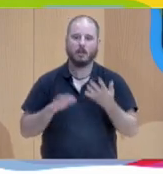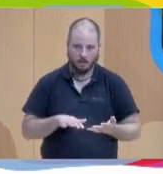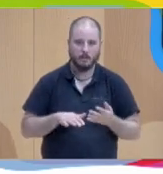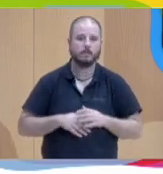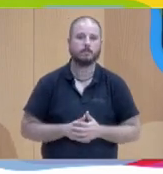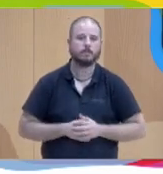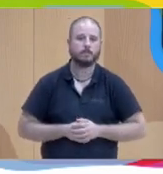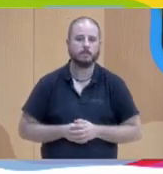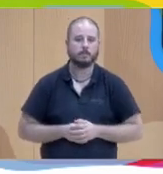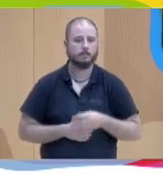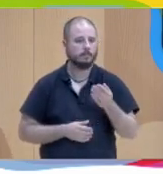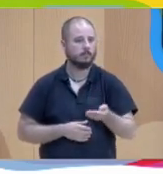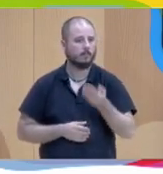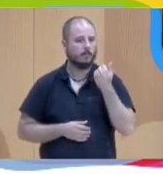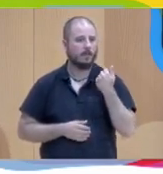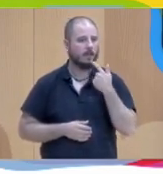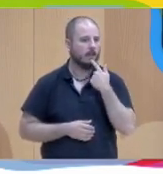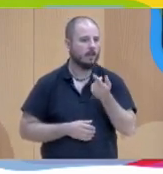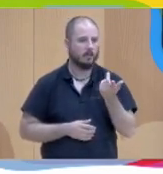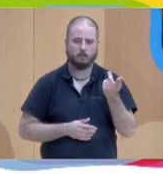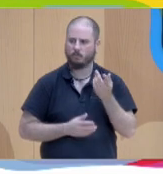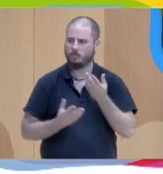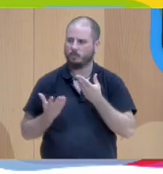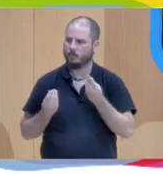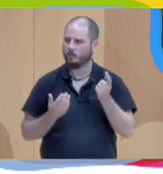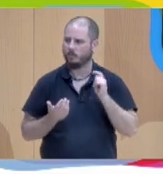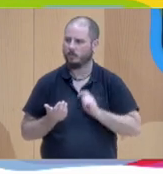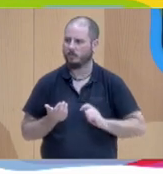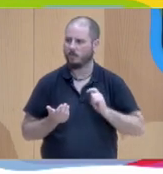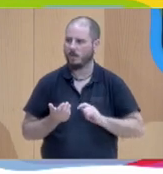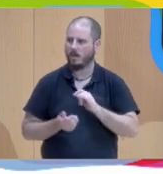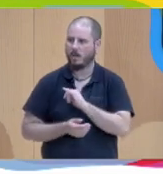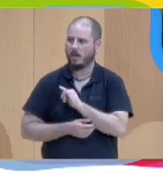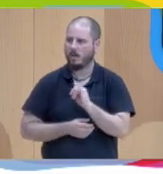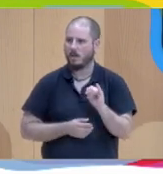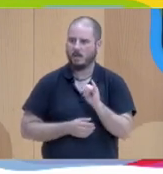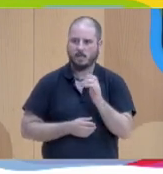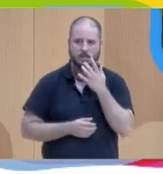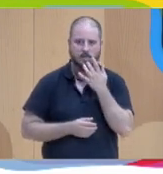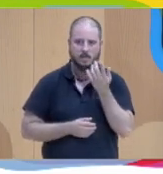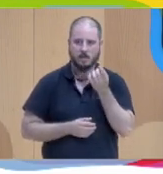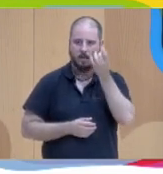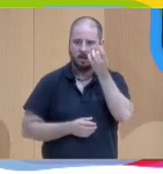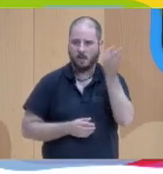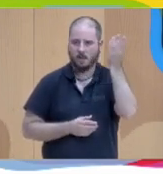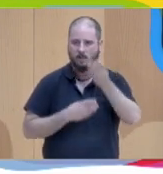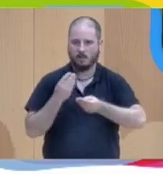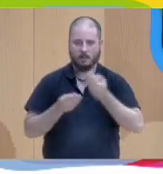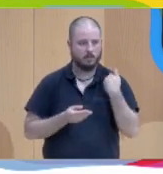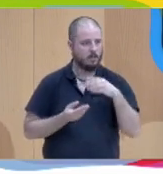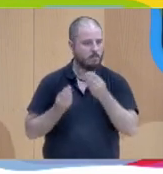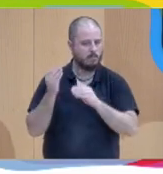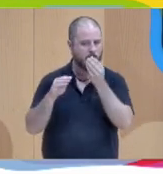comentando 11 redes con un montón de profesionales que hemos estado ahí. Si sumáramos todas las iniciativas que se han hecho ya, habrán sido